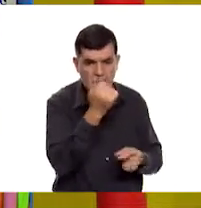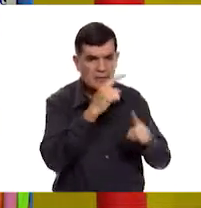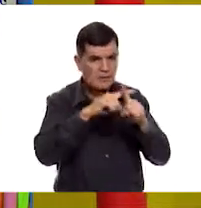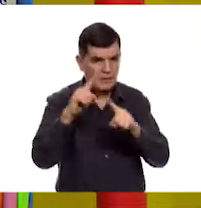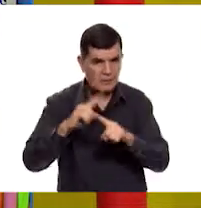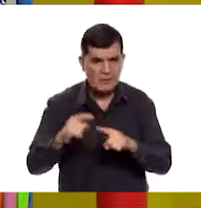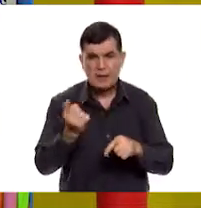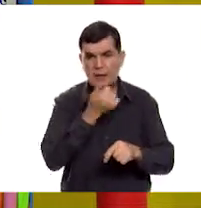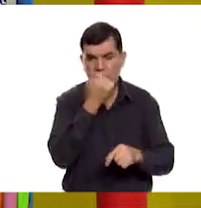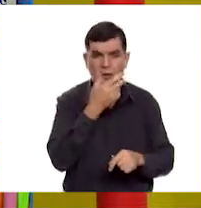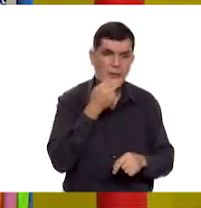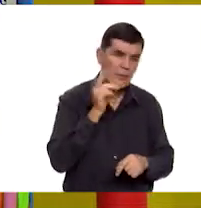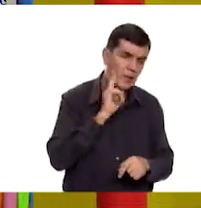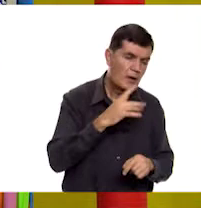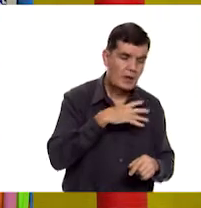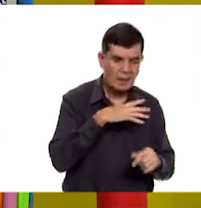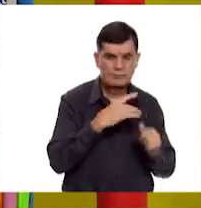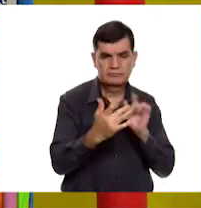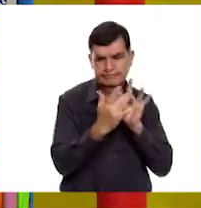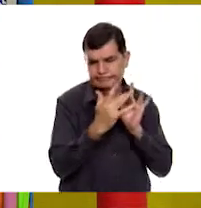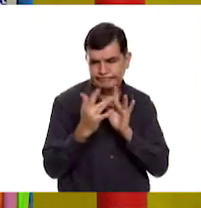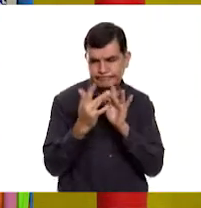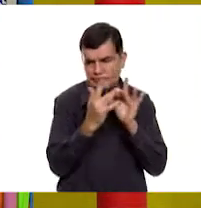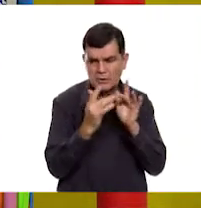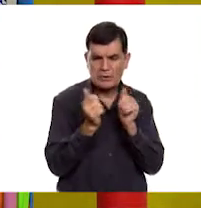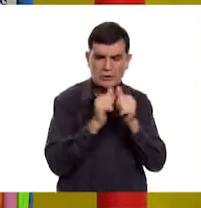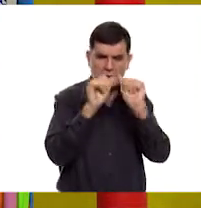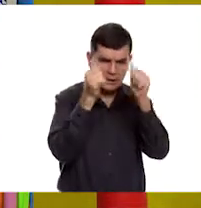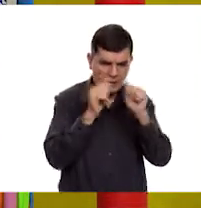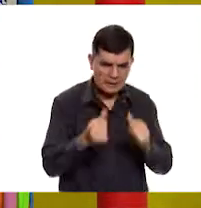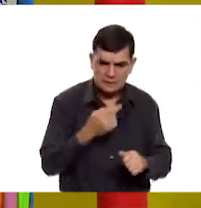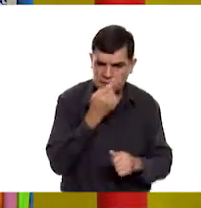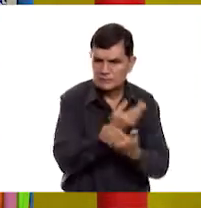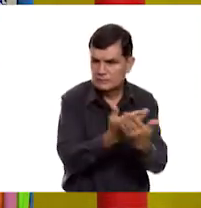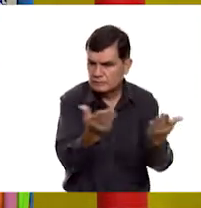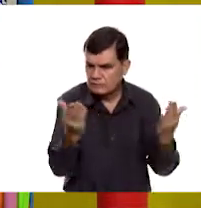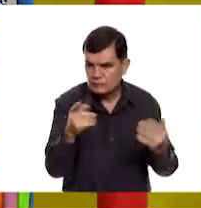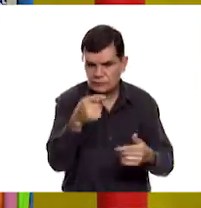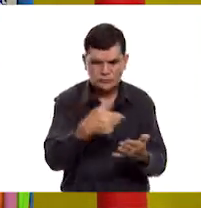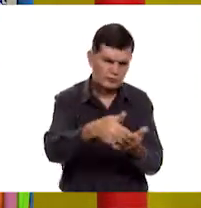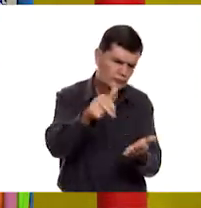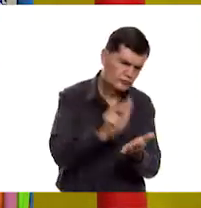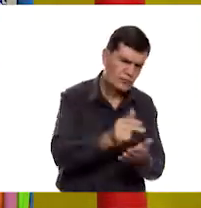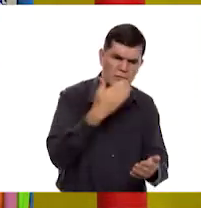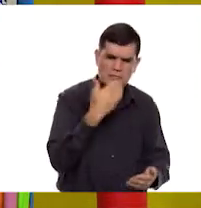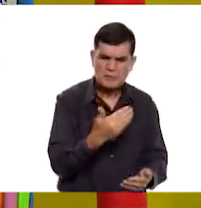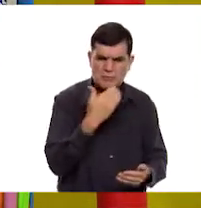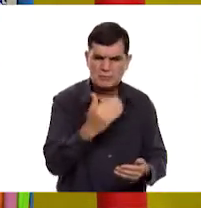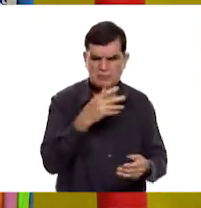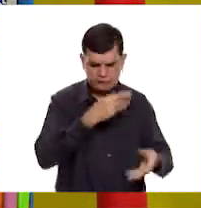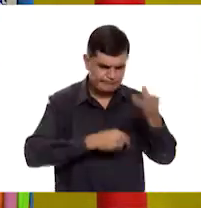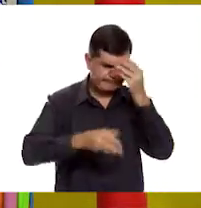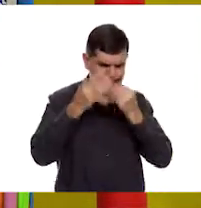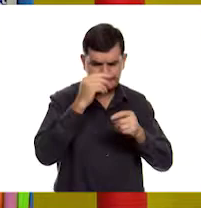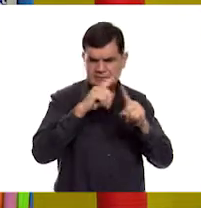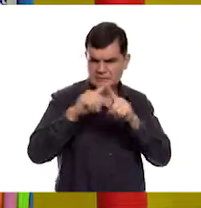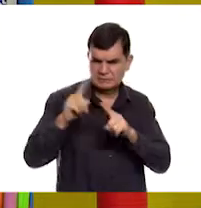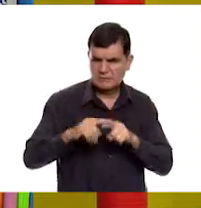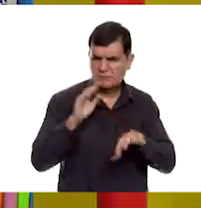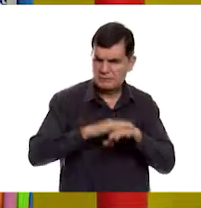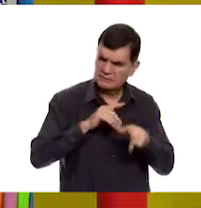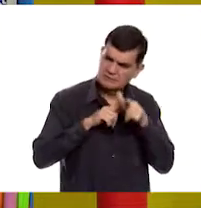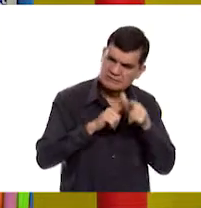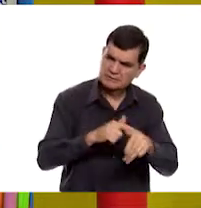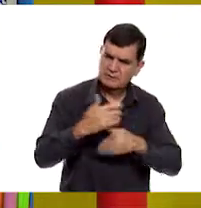alumnos que desde casa han seguido sus clases de artes, decirles que son unos héroes y unas heroínas del aprendizaje y que sigan